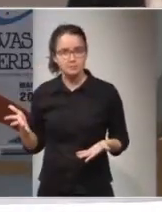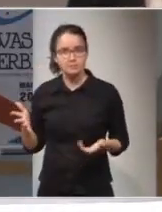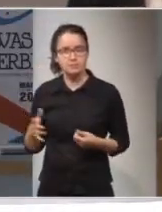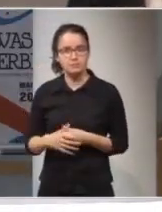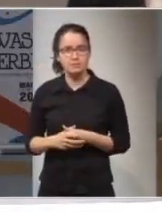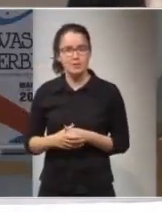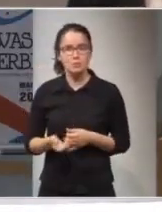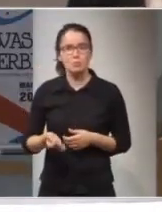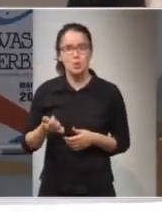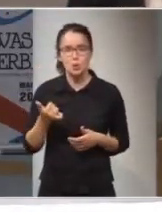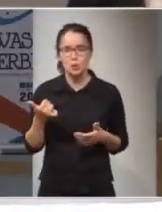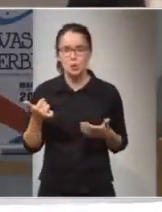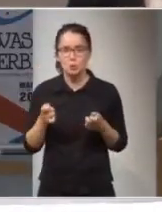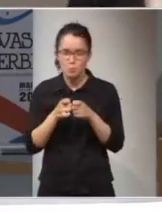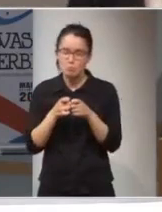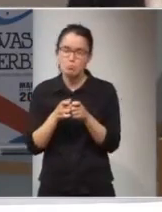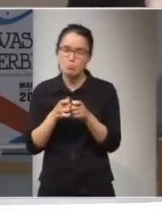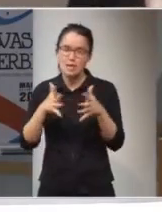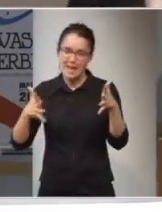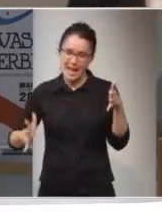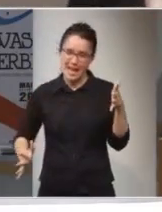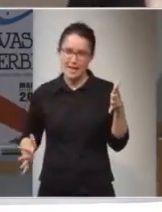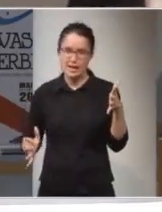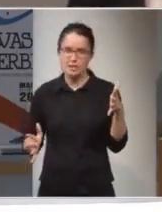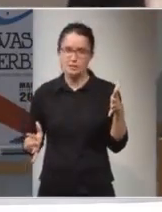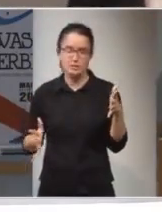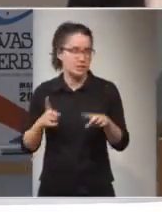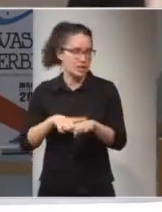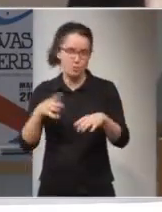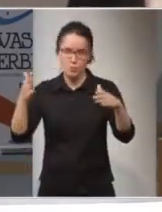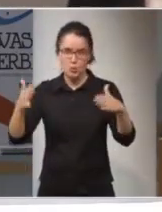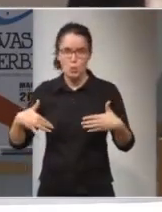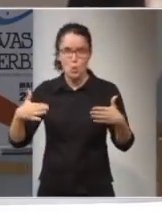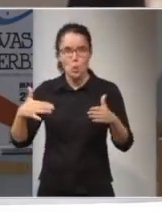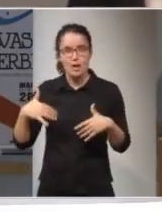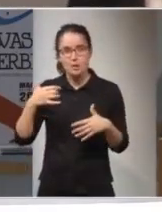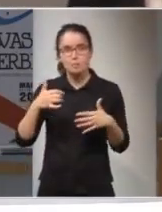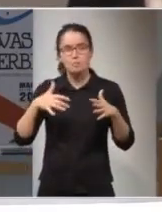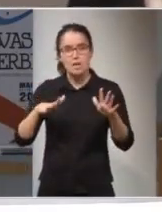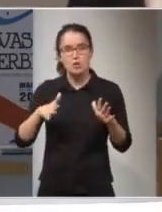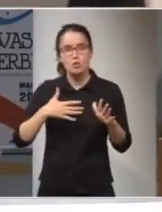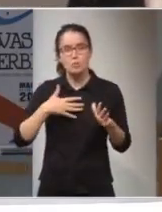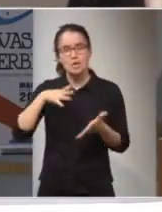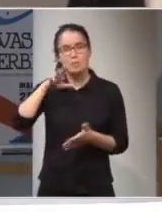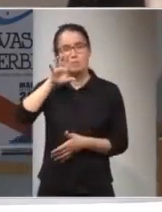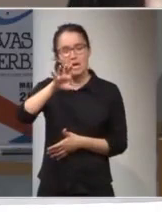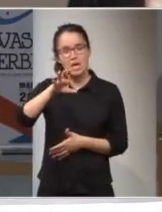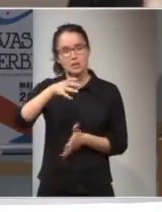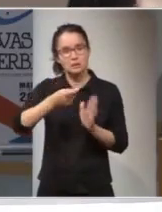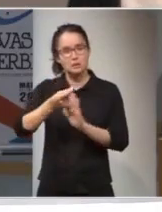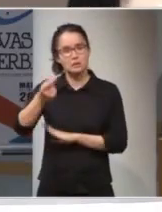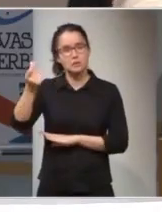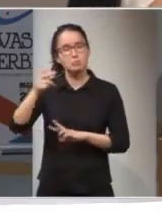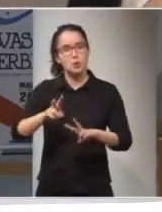es un poco larga, no hay tiempo, pero salí de mi país por